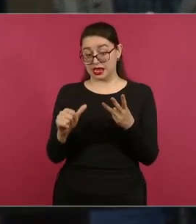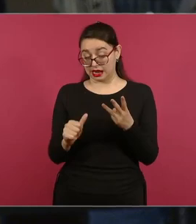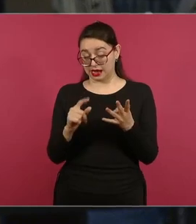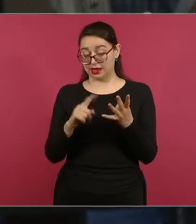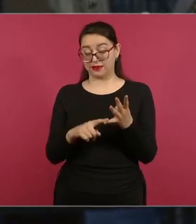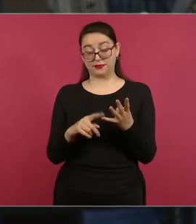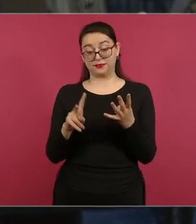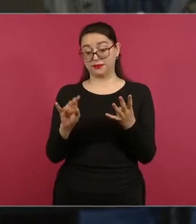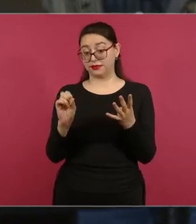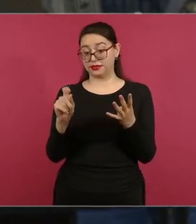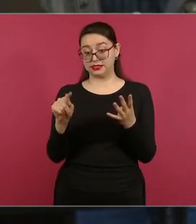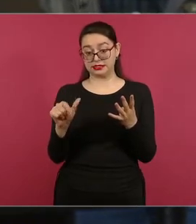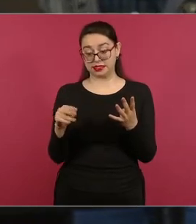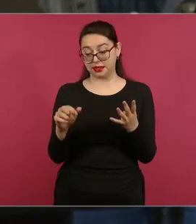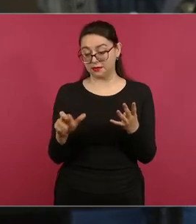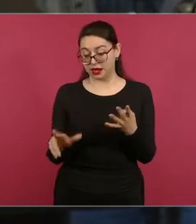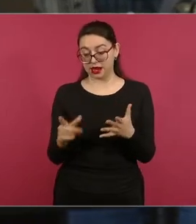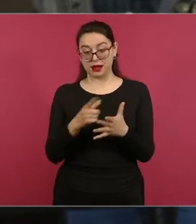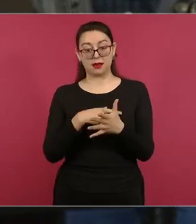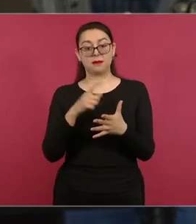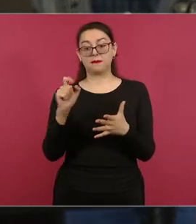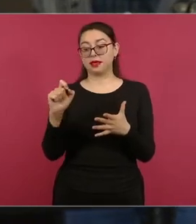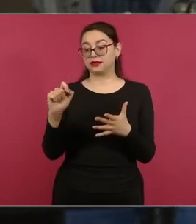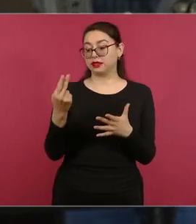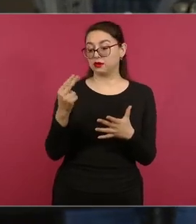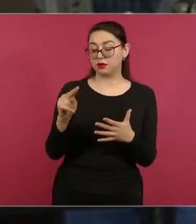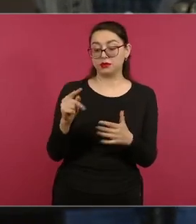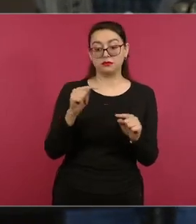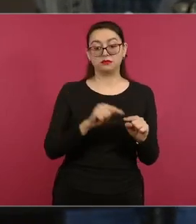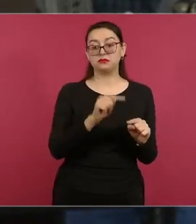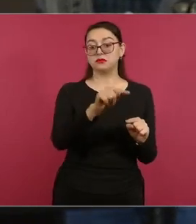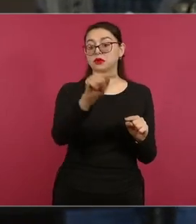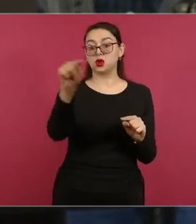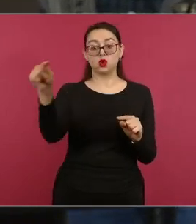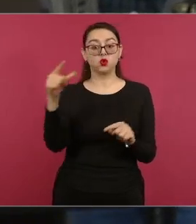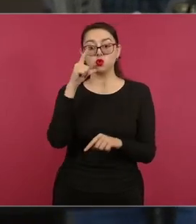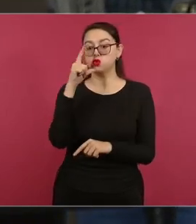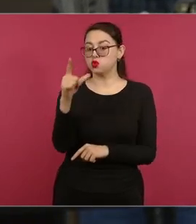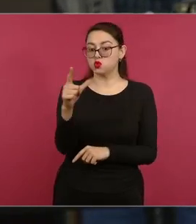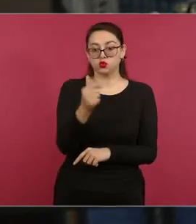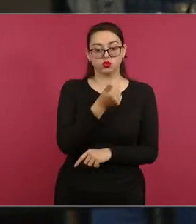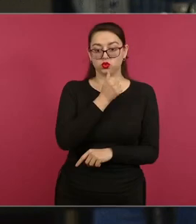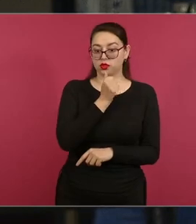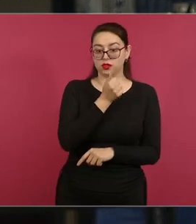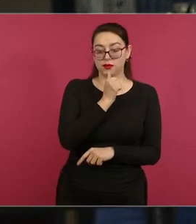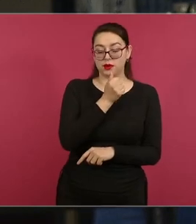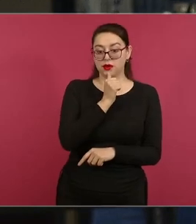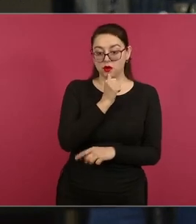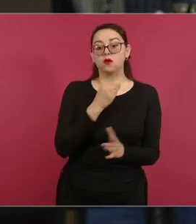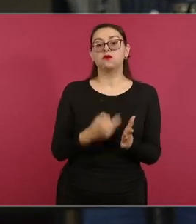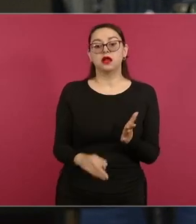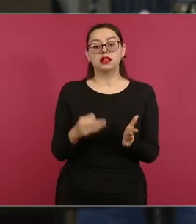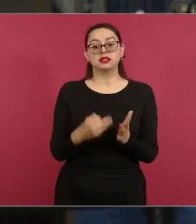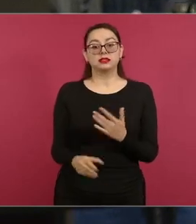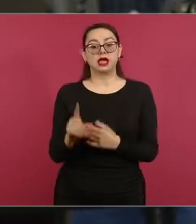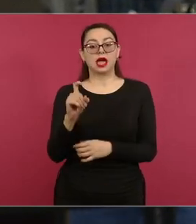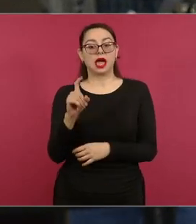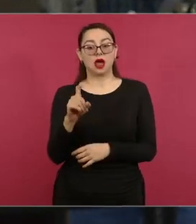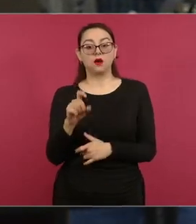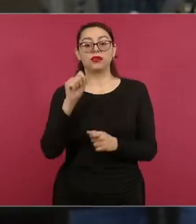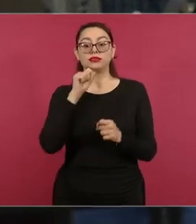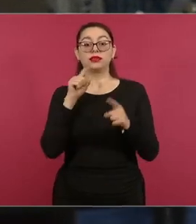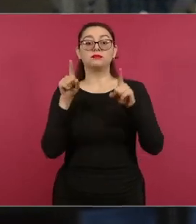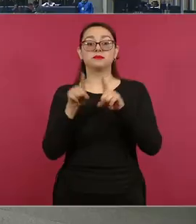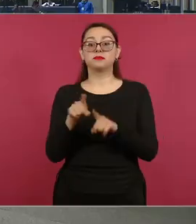noviembre, son muchas las colonias todavía que no tienen luz, no tienen agua. Y, por ejemplo, el fraccionamiento Las